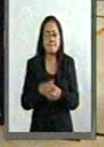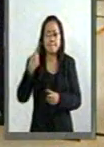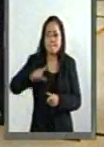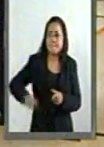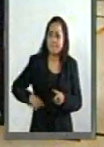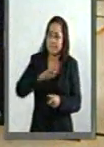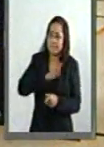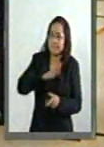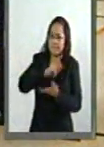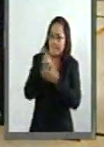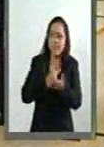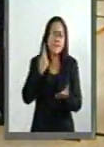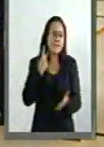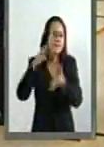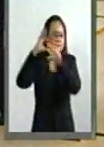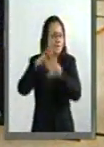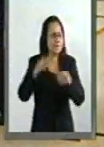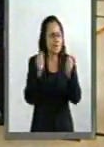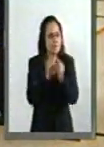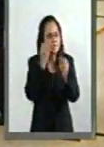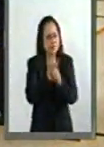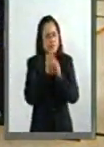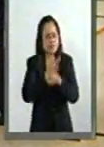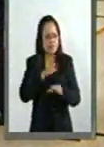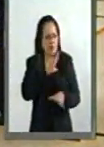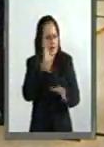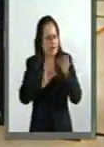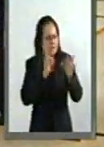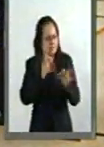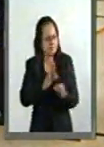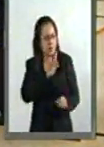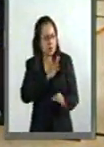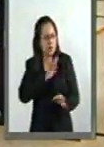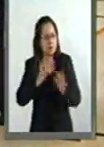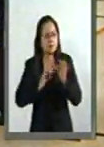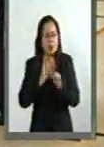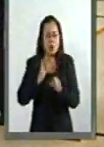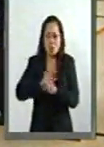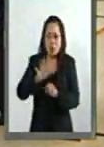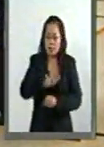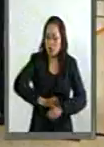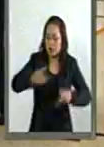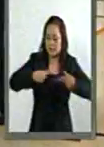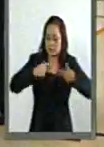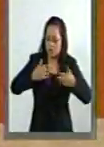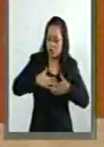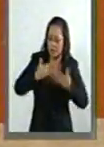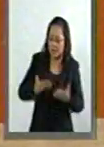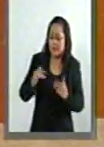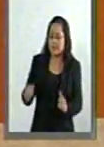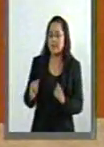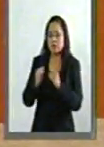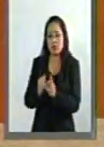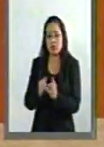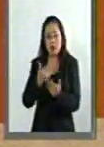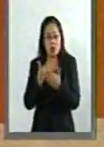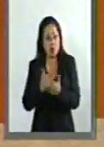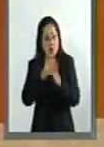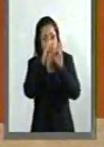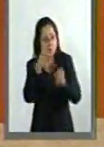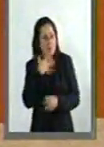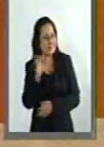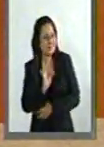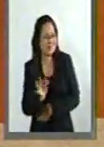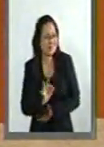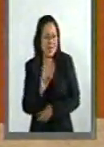Estado implementar políticas públicas con información de calidad y contar con la confianza de la sociedad en su conjunto. No es un tema menor, se los